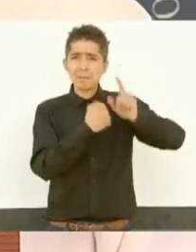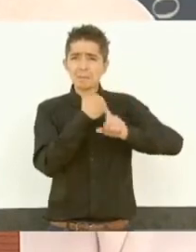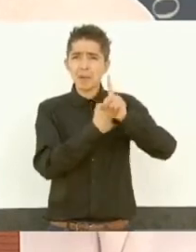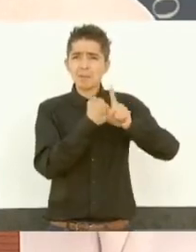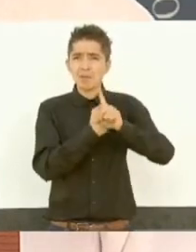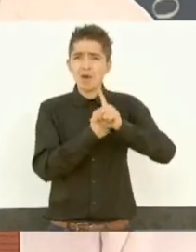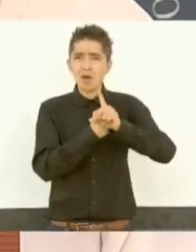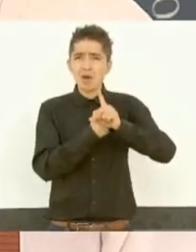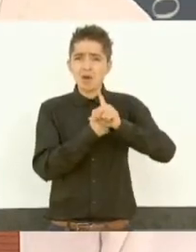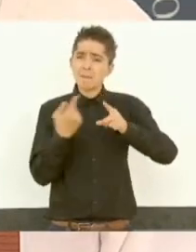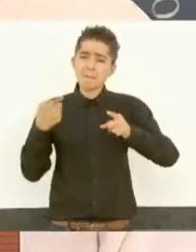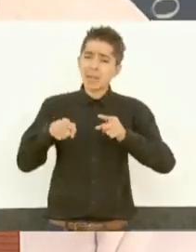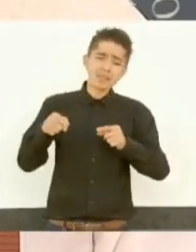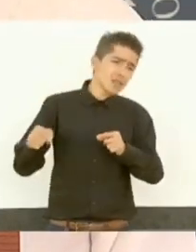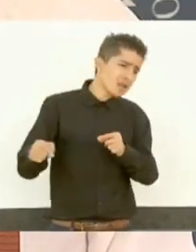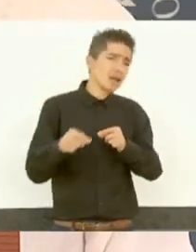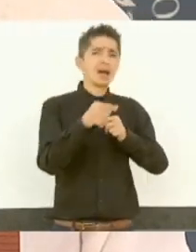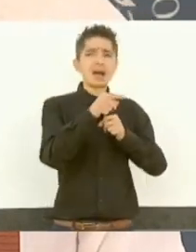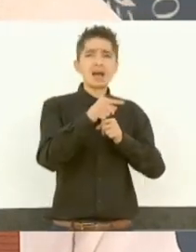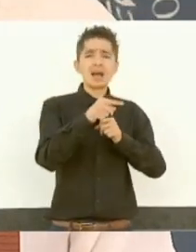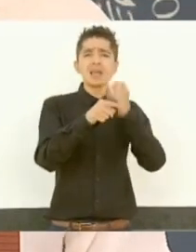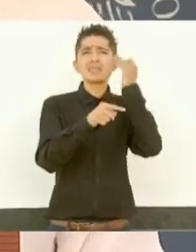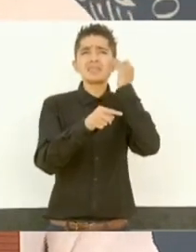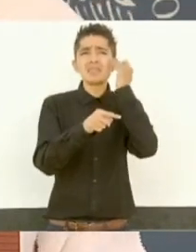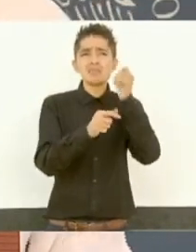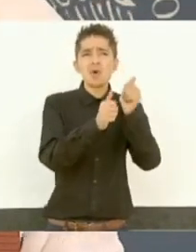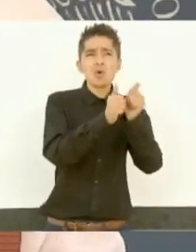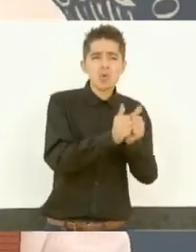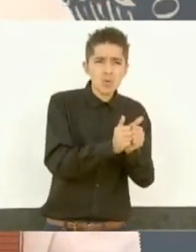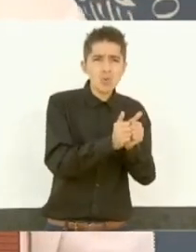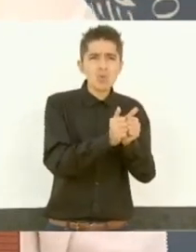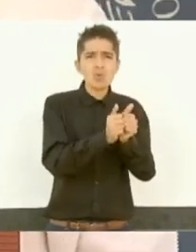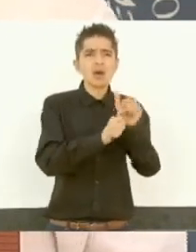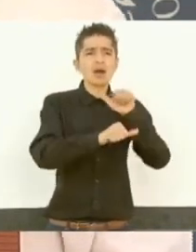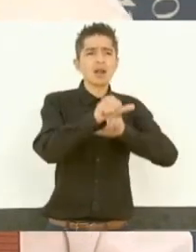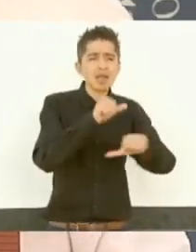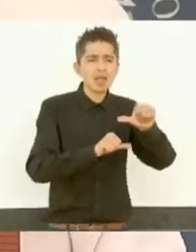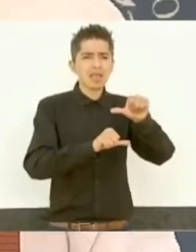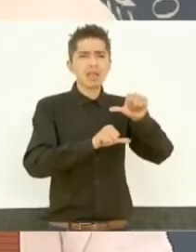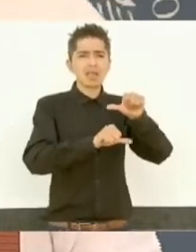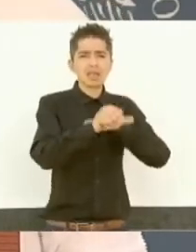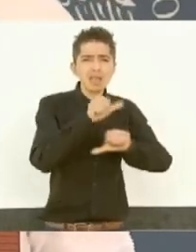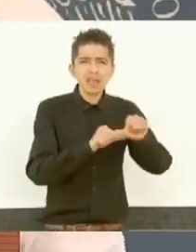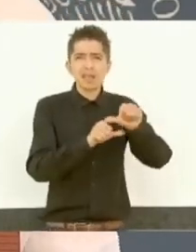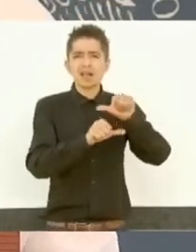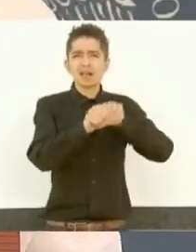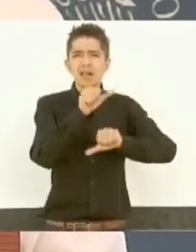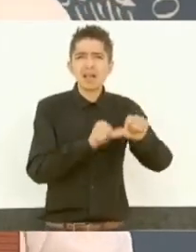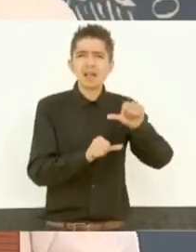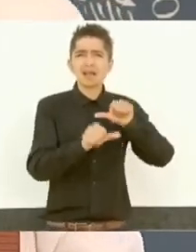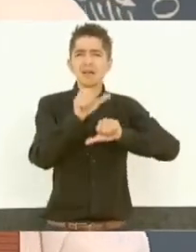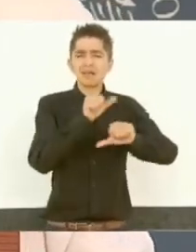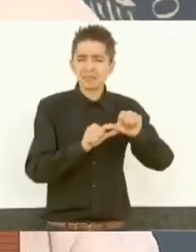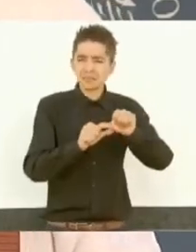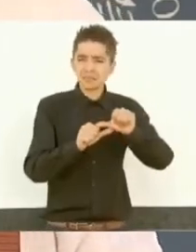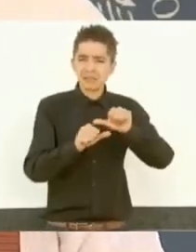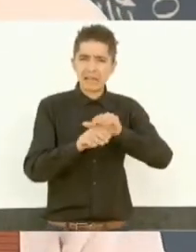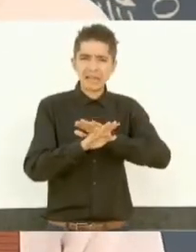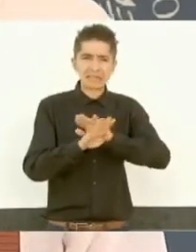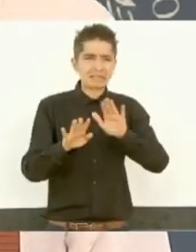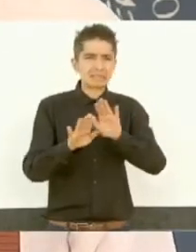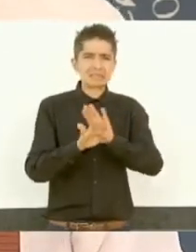temporadas y se estén rotando, estén en todo